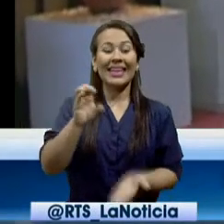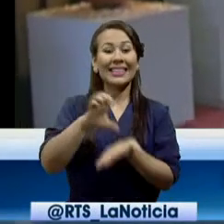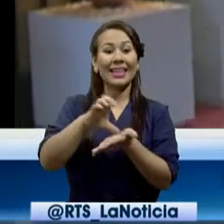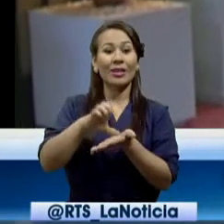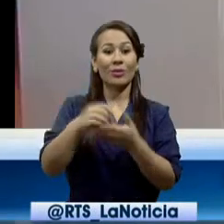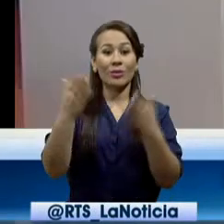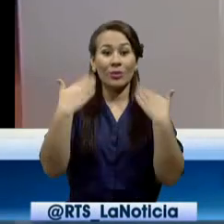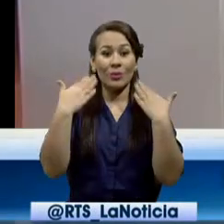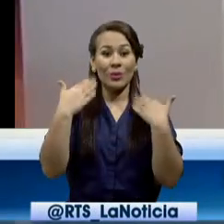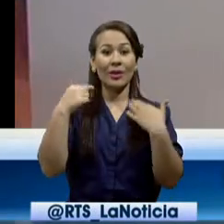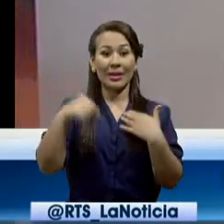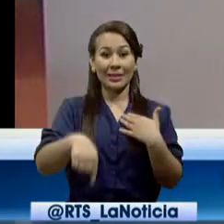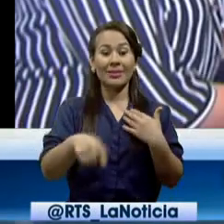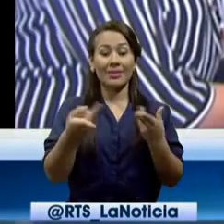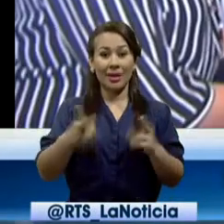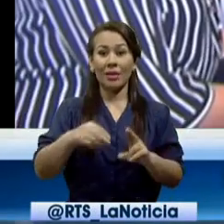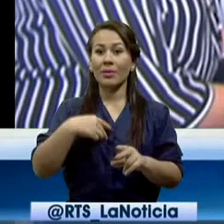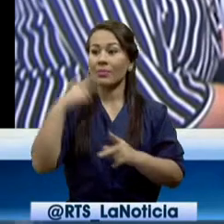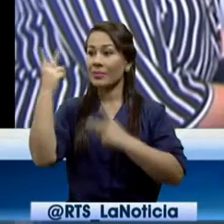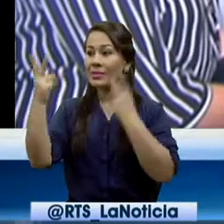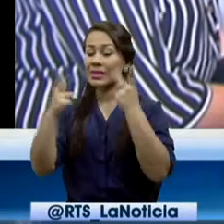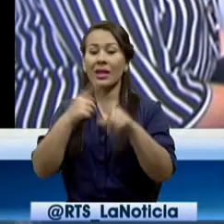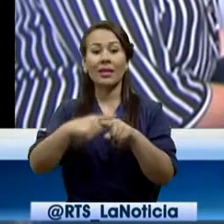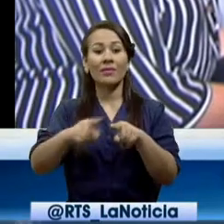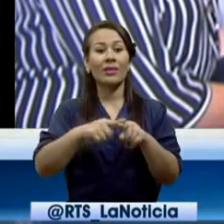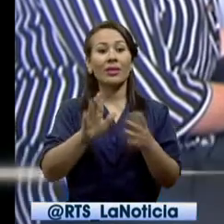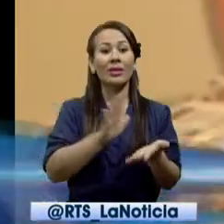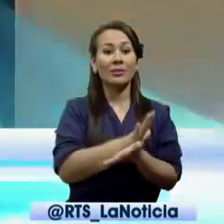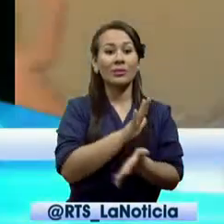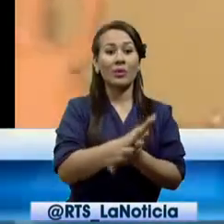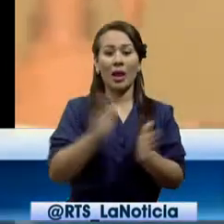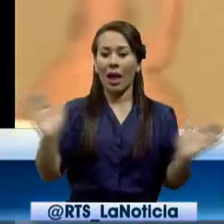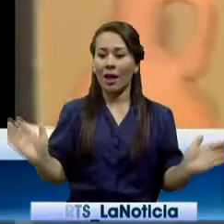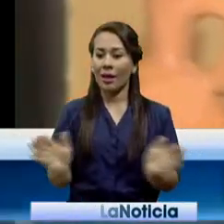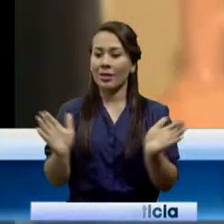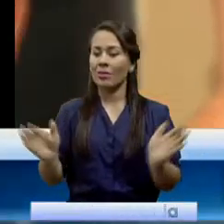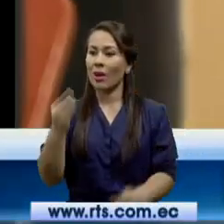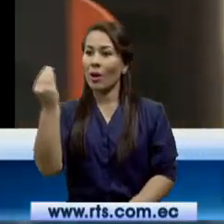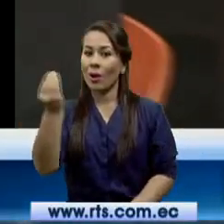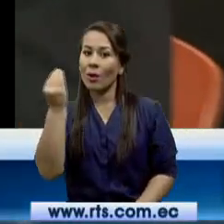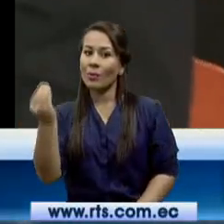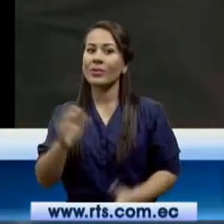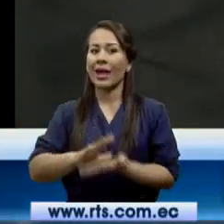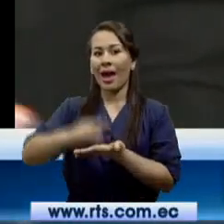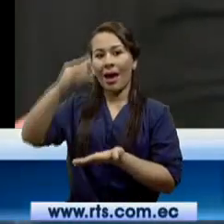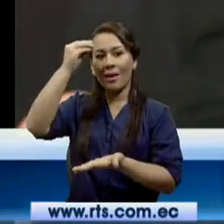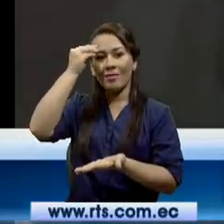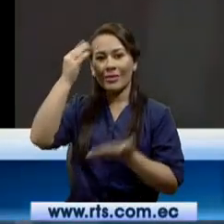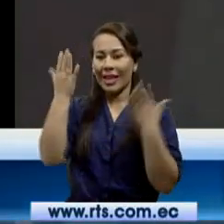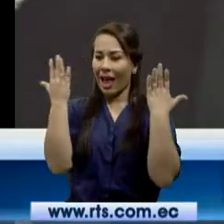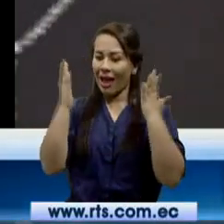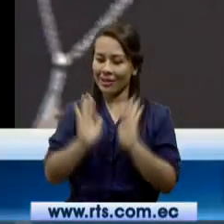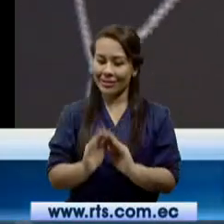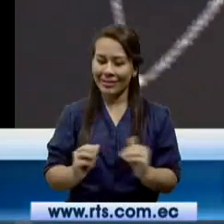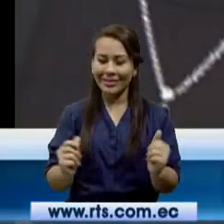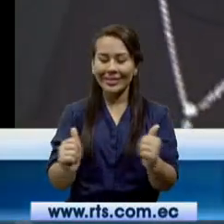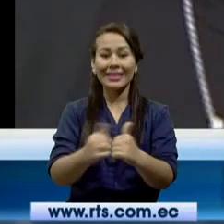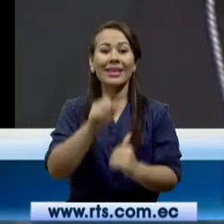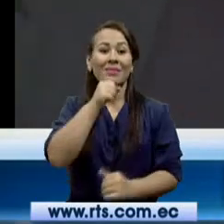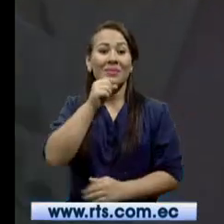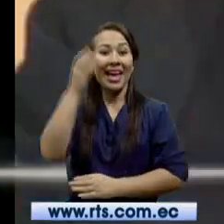de sus planes está también recorrer instituciones educativas para cautivar a los jóvenes con el arte de nuestros antepasados